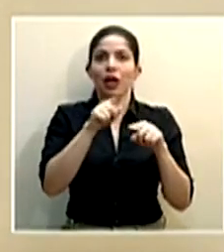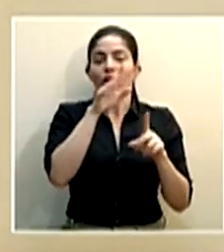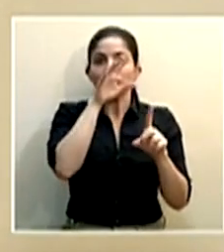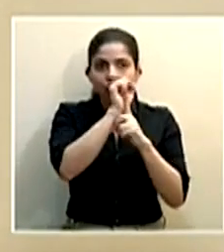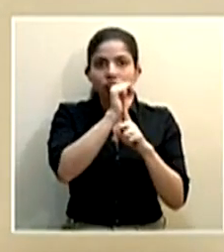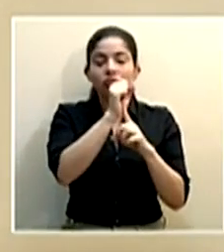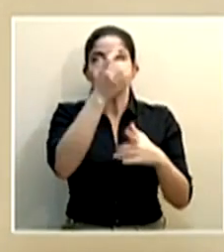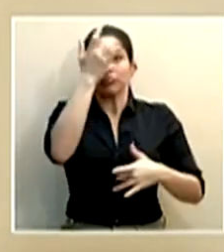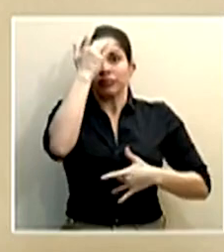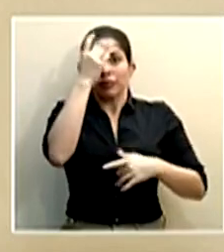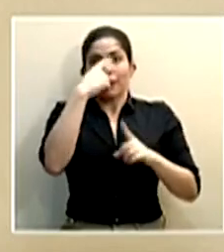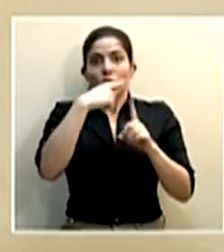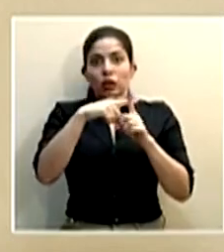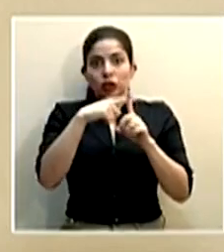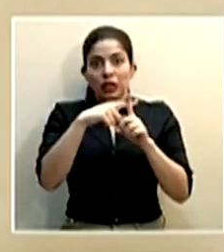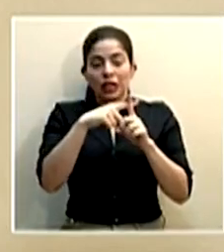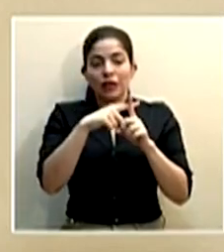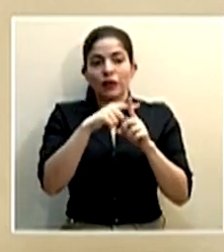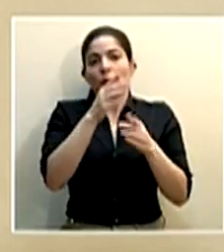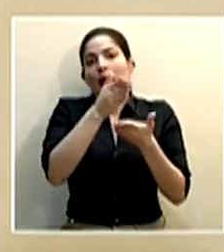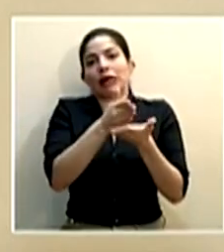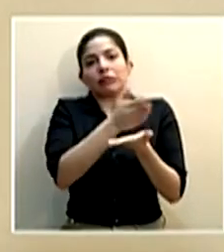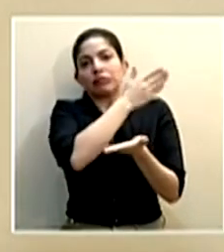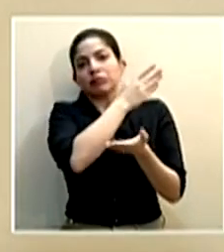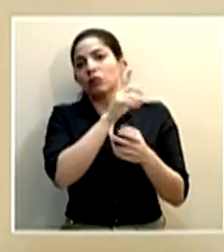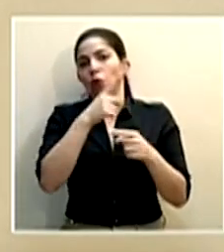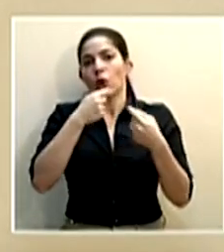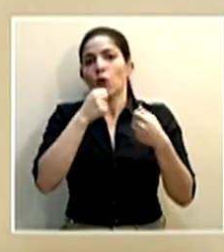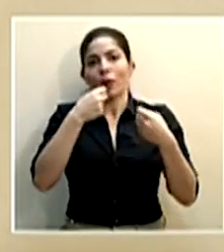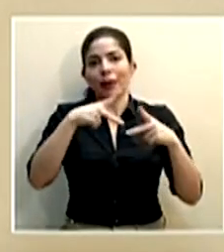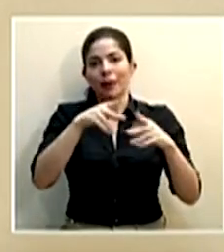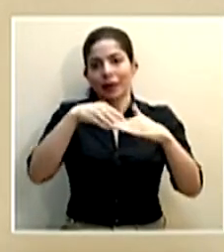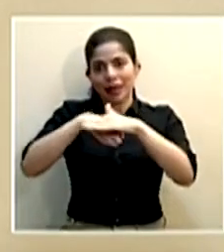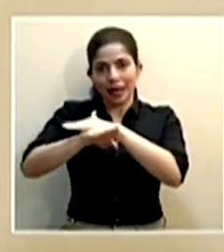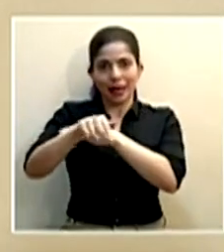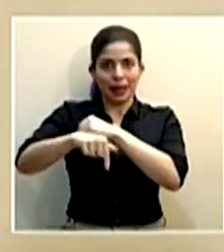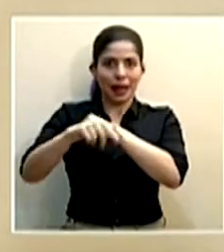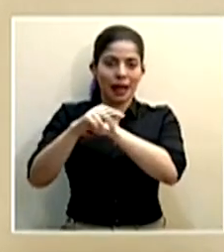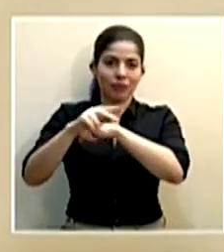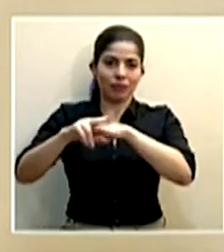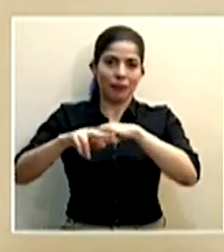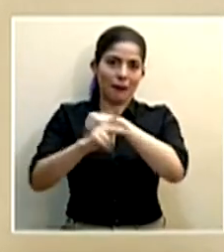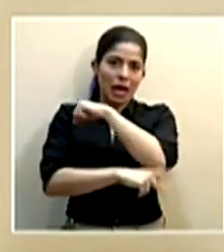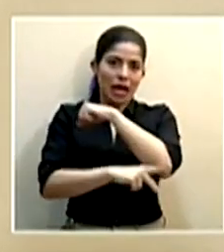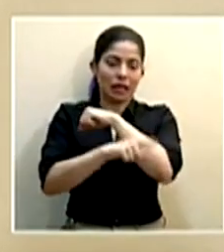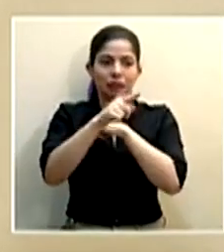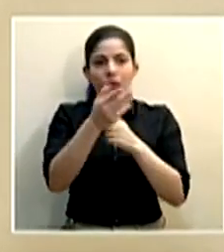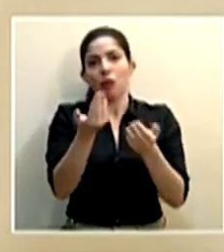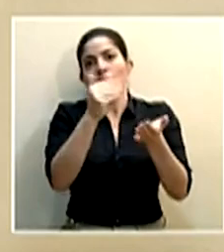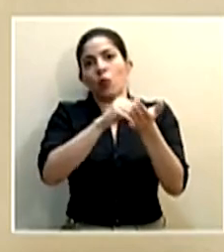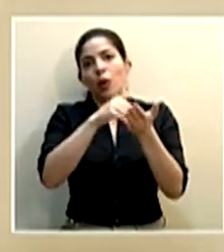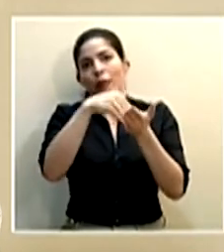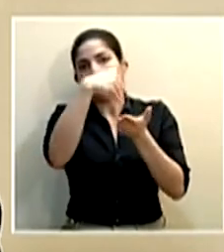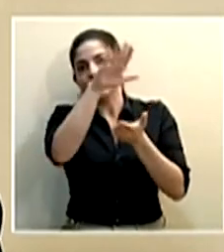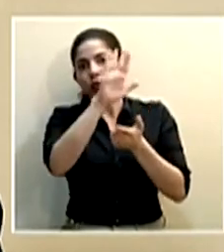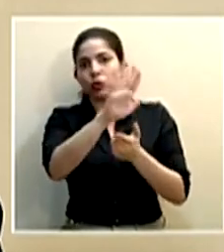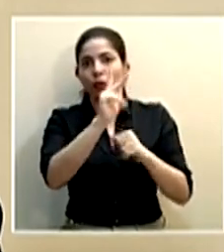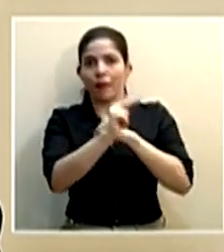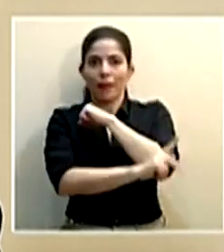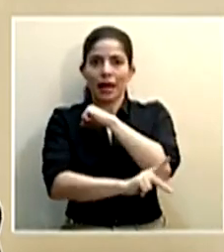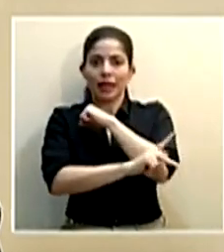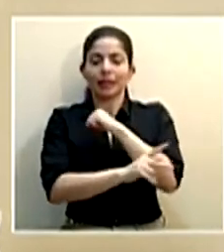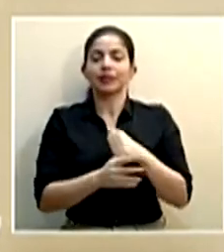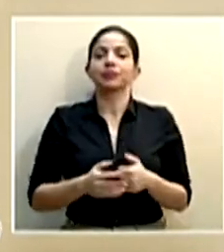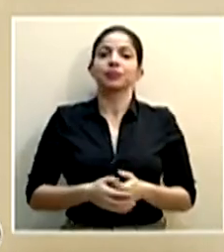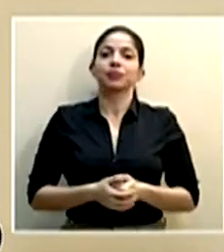detectó positivos y no han ingresado al territorio nacional, se hizo la devolución respectiva. Vamos